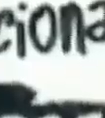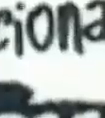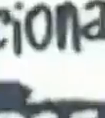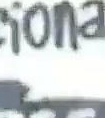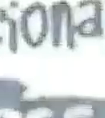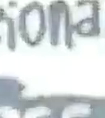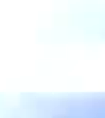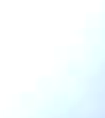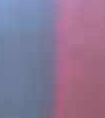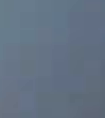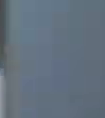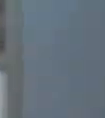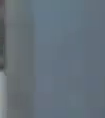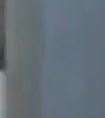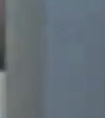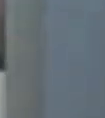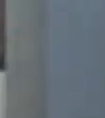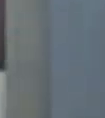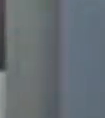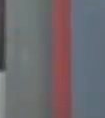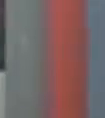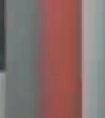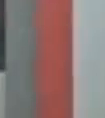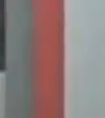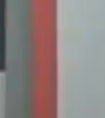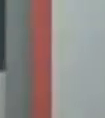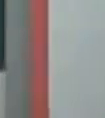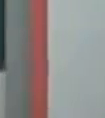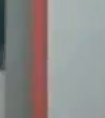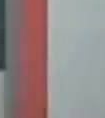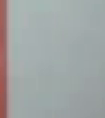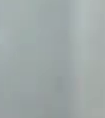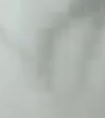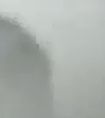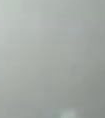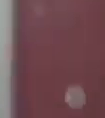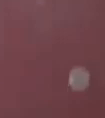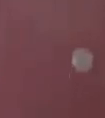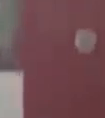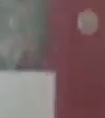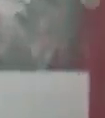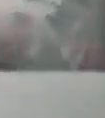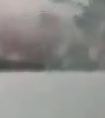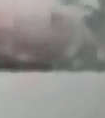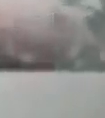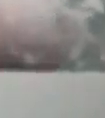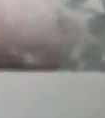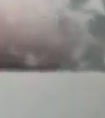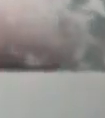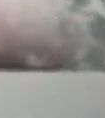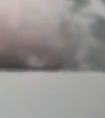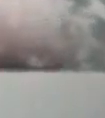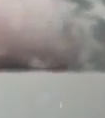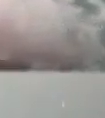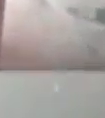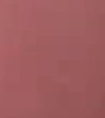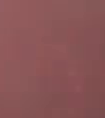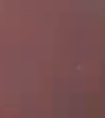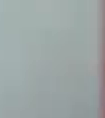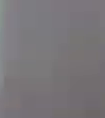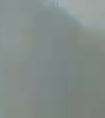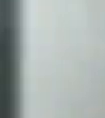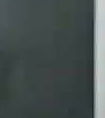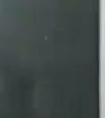asesinato brutal a golpes de un hombre bueno, de un hombre sensible, de un hombre que contenía una carga de amor